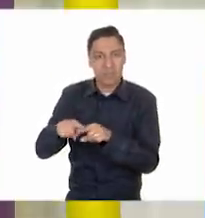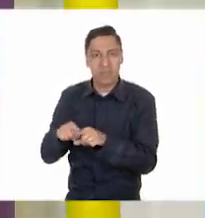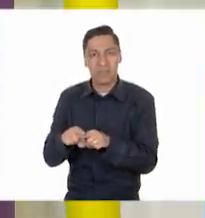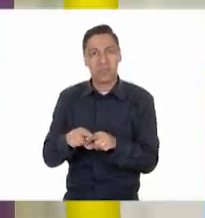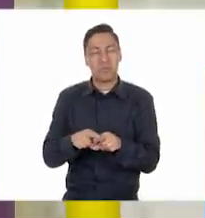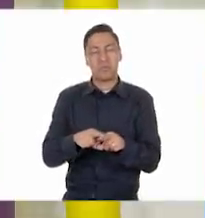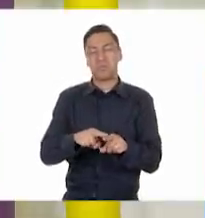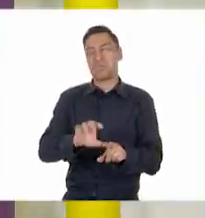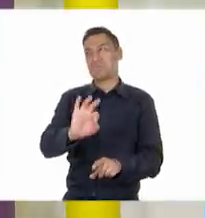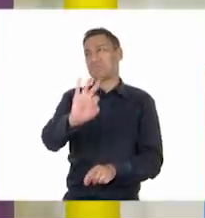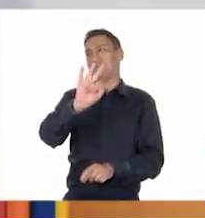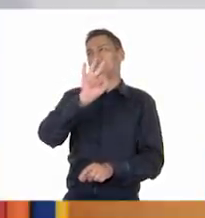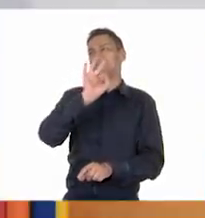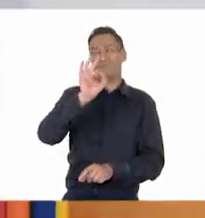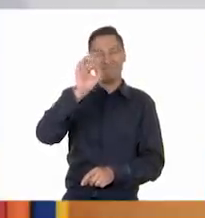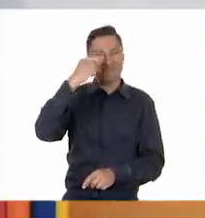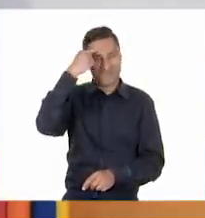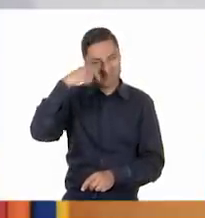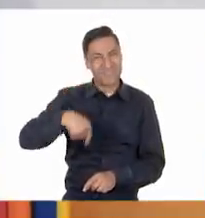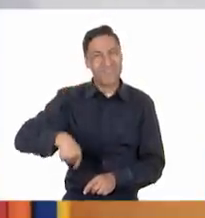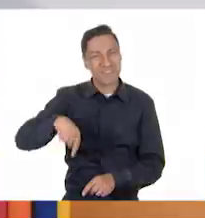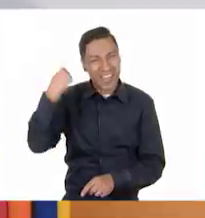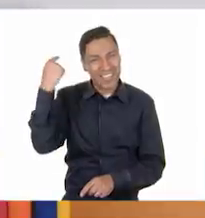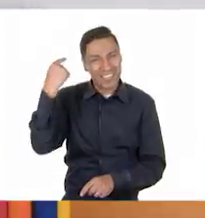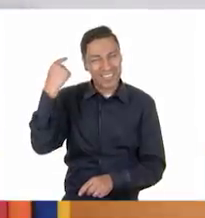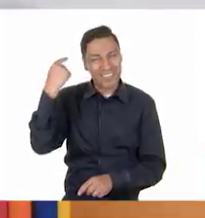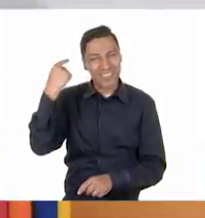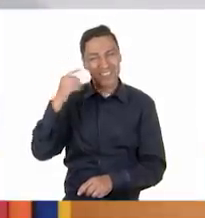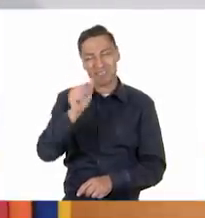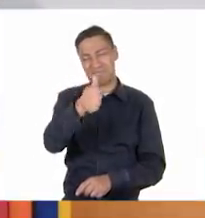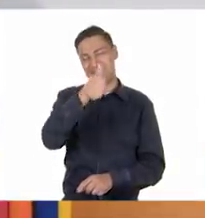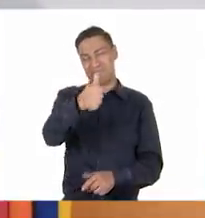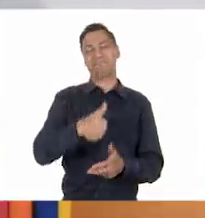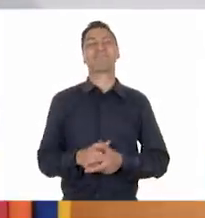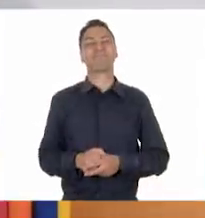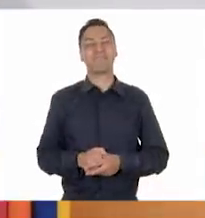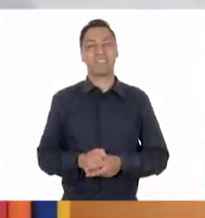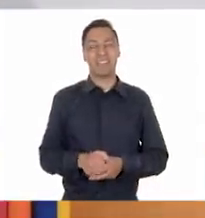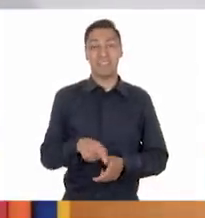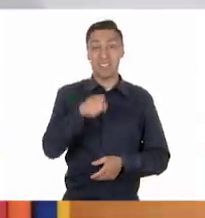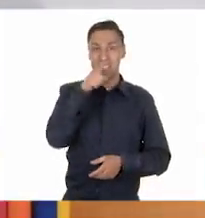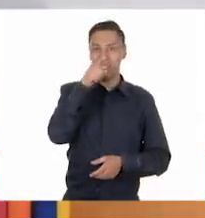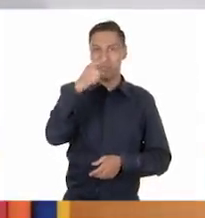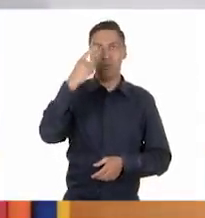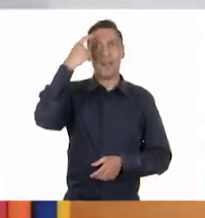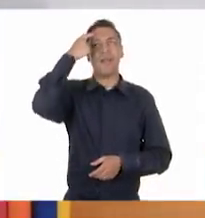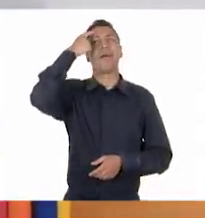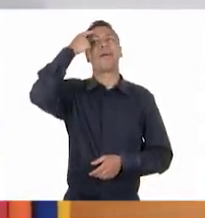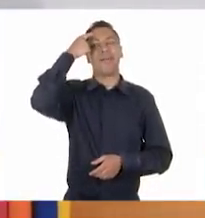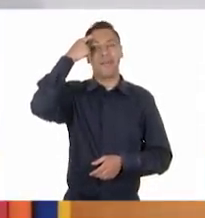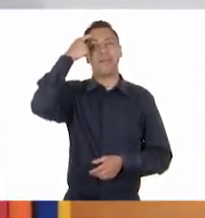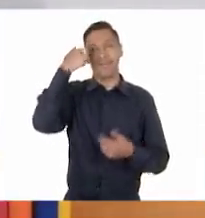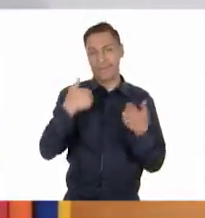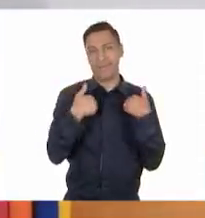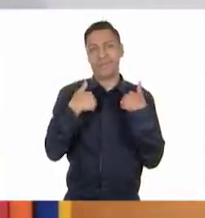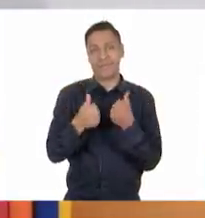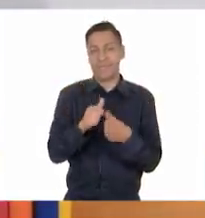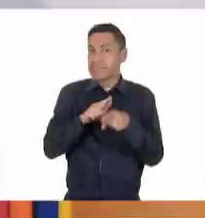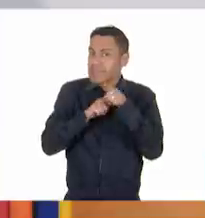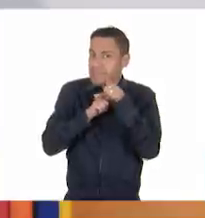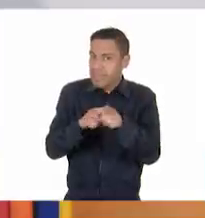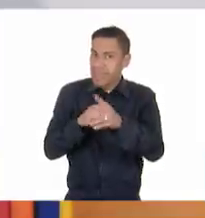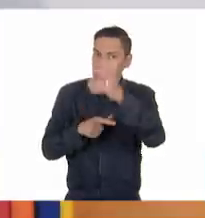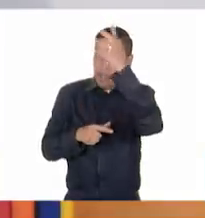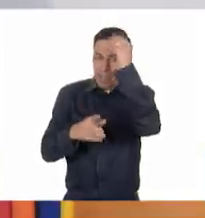idea. Claro que sí. Oye, qué interesante ese dato que nos acabas de dar y que los niños y niñas lo tomen muy en cuenta para que sigan